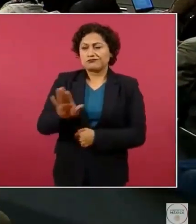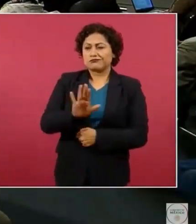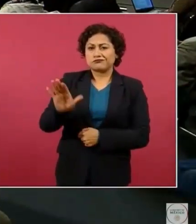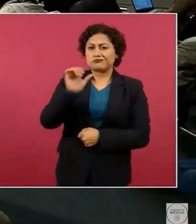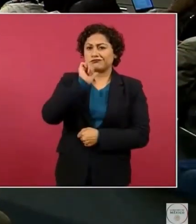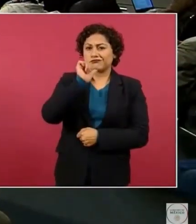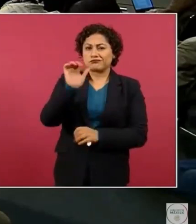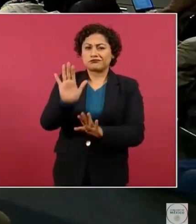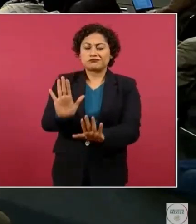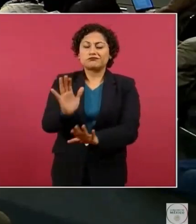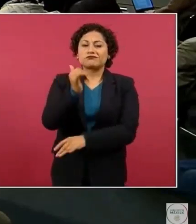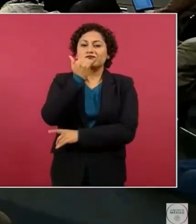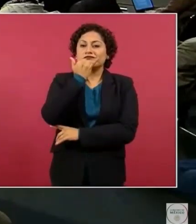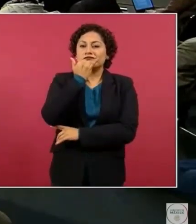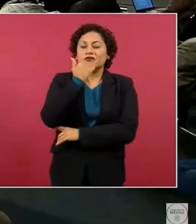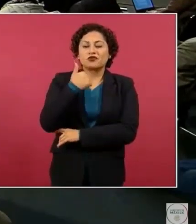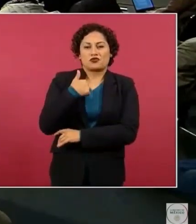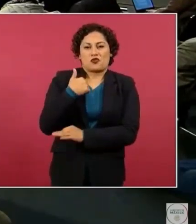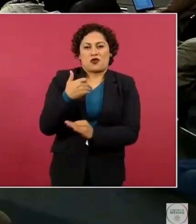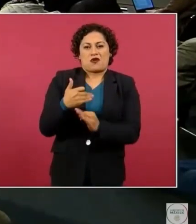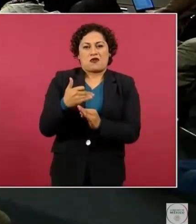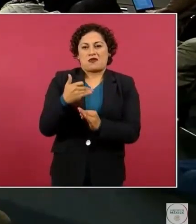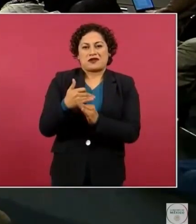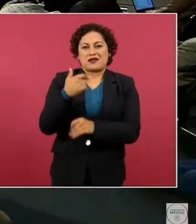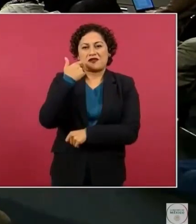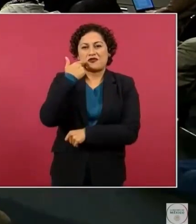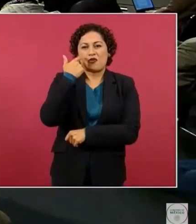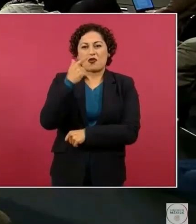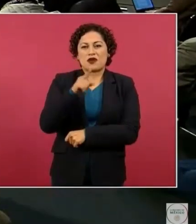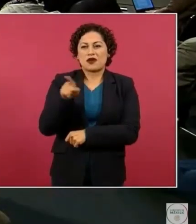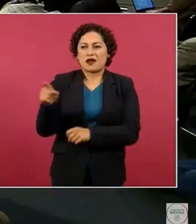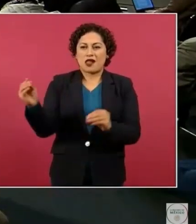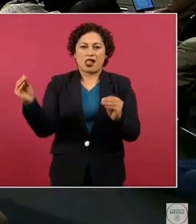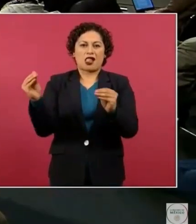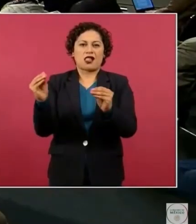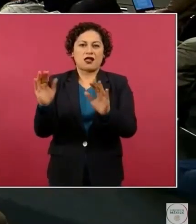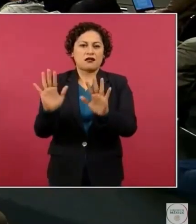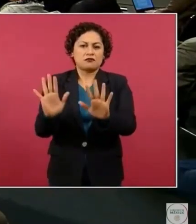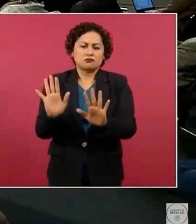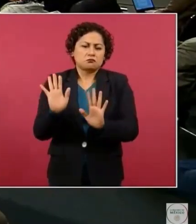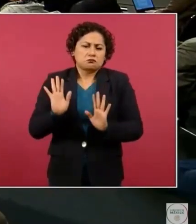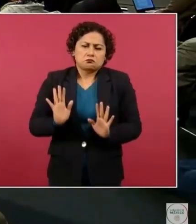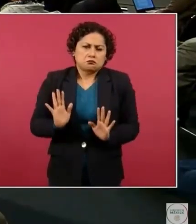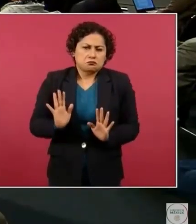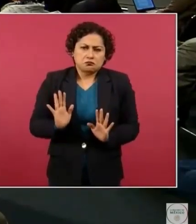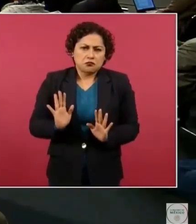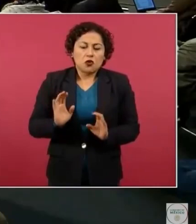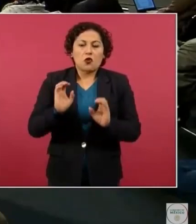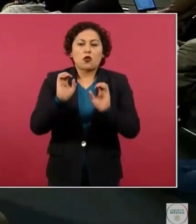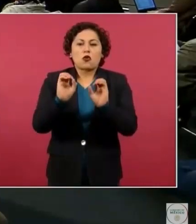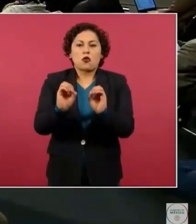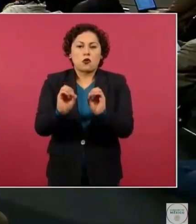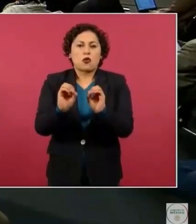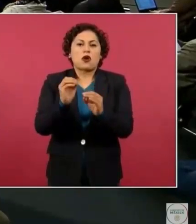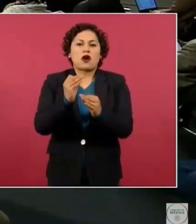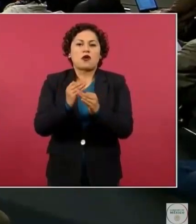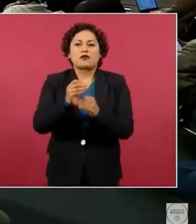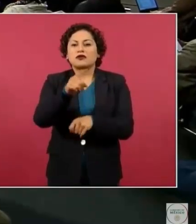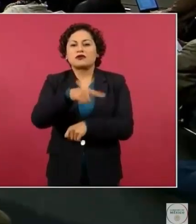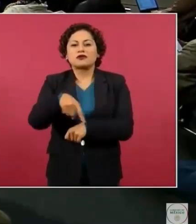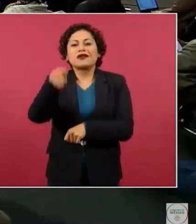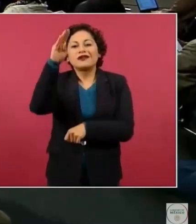la confrontación, lo que se entienda, de que tenemos diferencias.